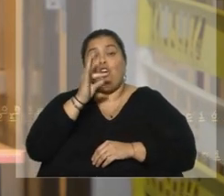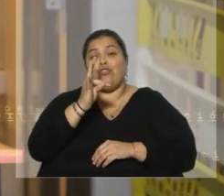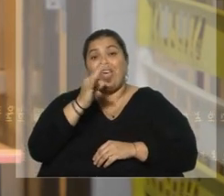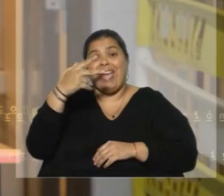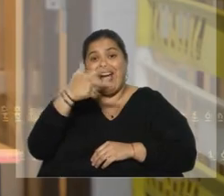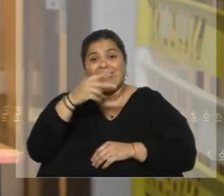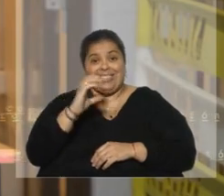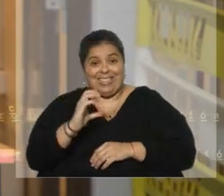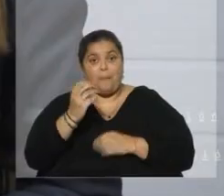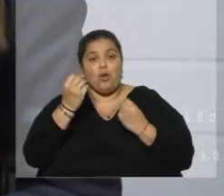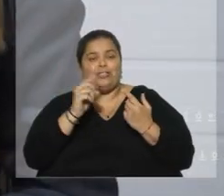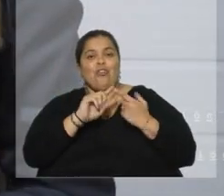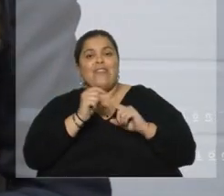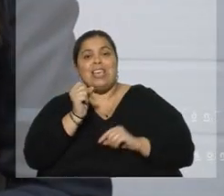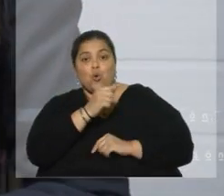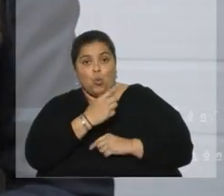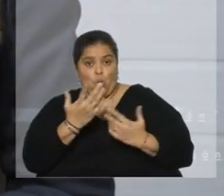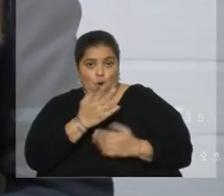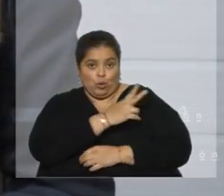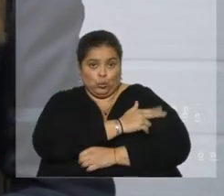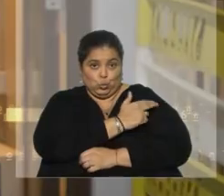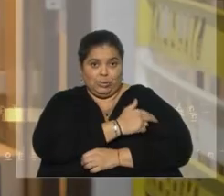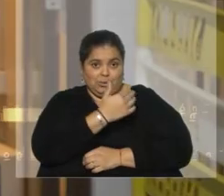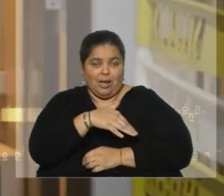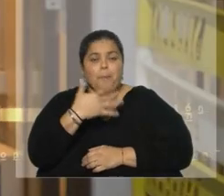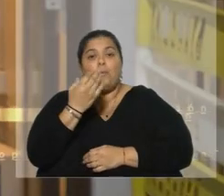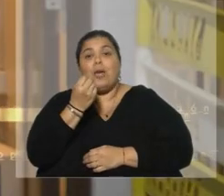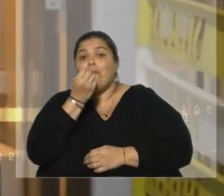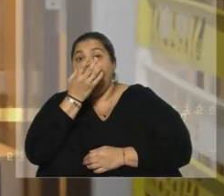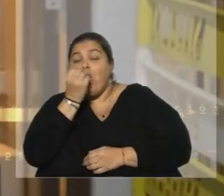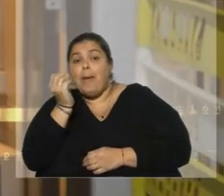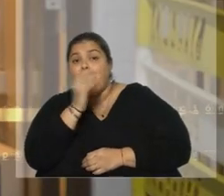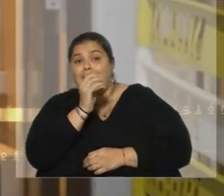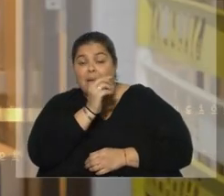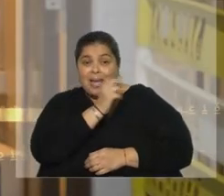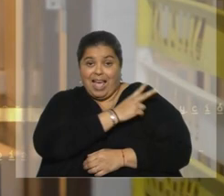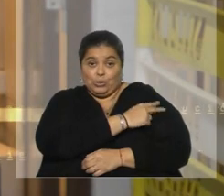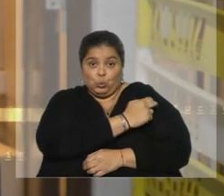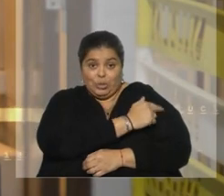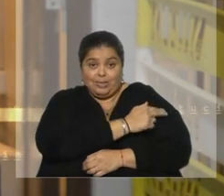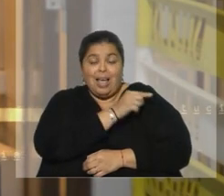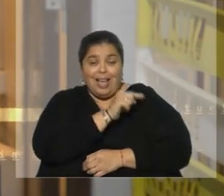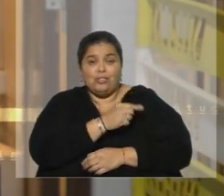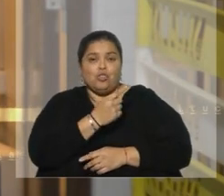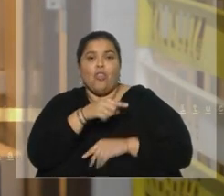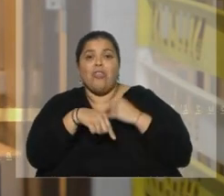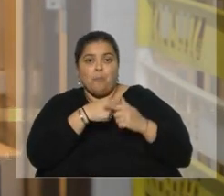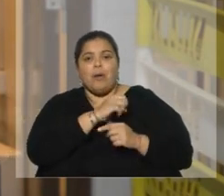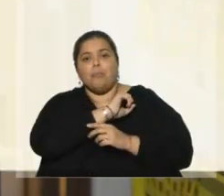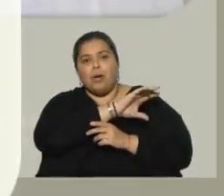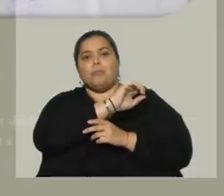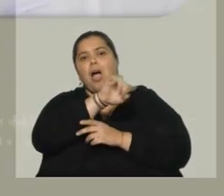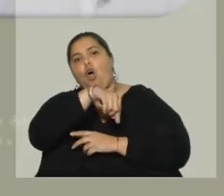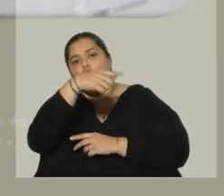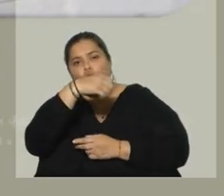generado un vínculo muy importante con este país y obviamente todas las flores que van a Suiza luego se derivan a otros países de